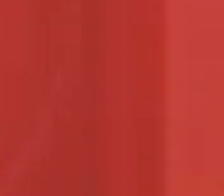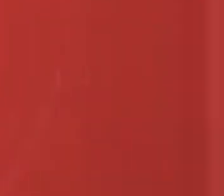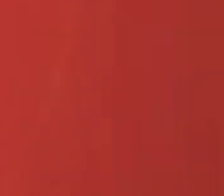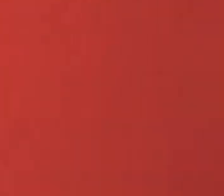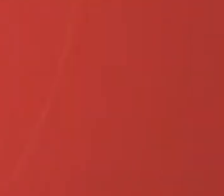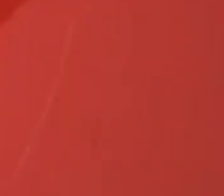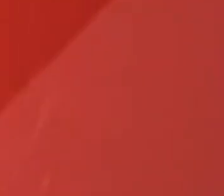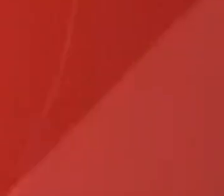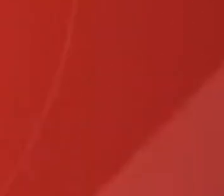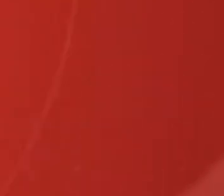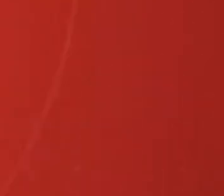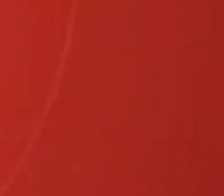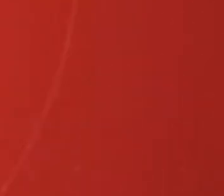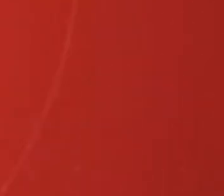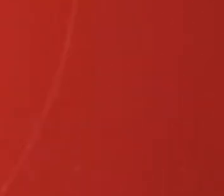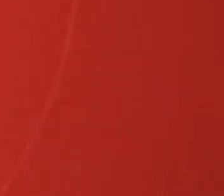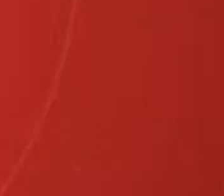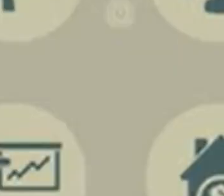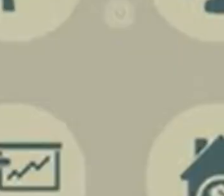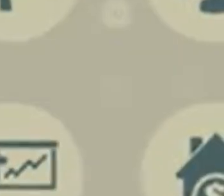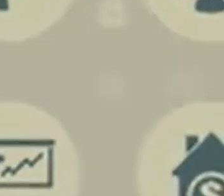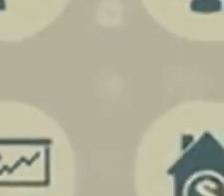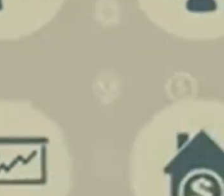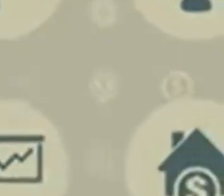RTBC Noticias del Mediodía